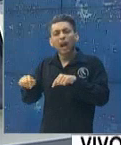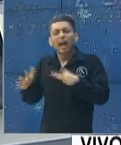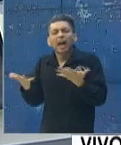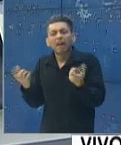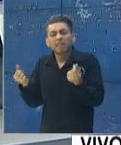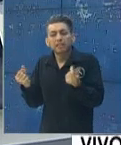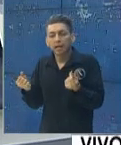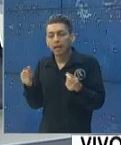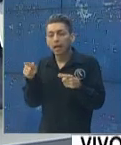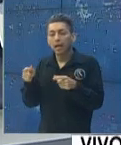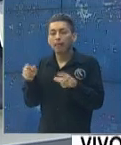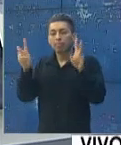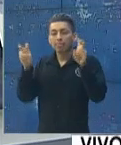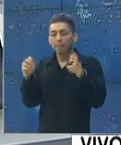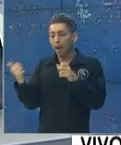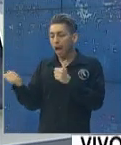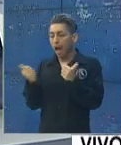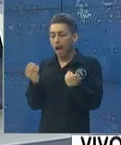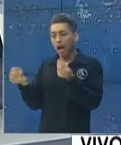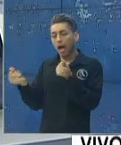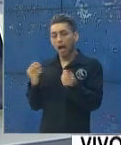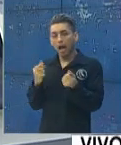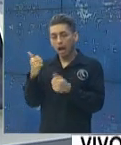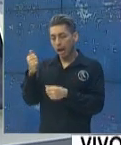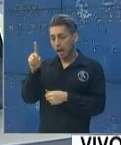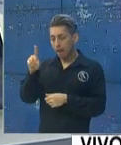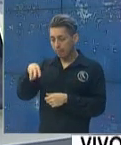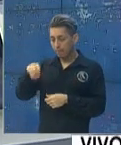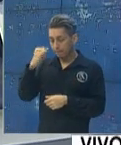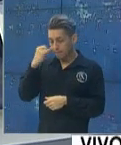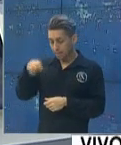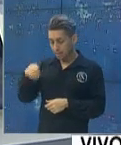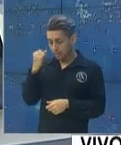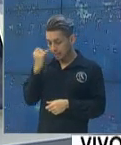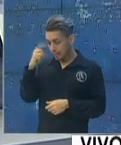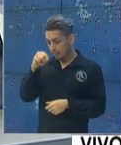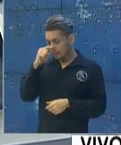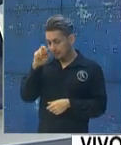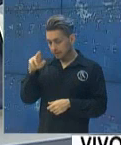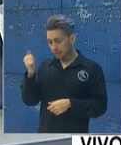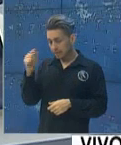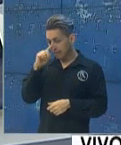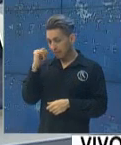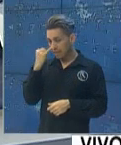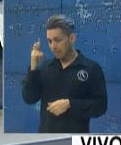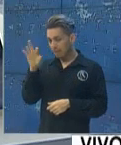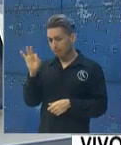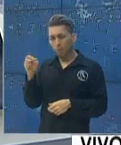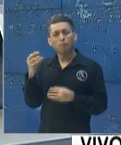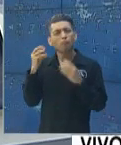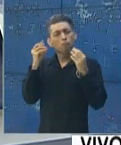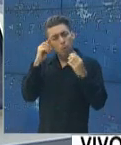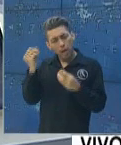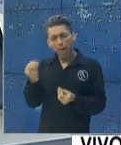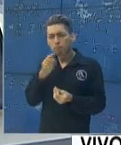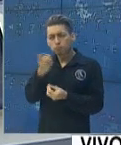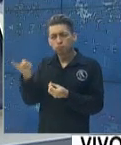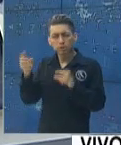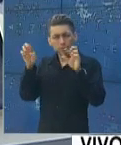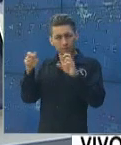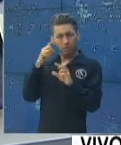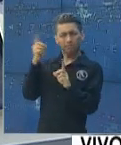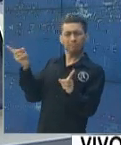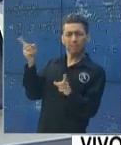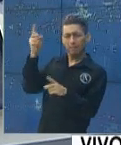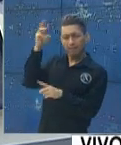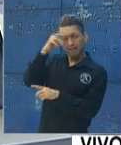y le pregunto en dos vías, porque había mucha incertidumbre con respecto a los insumos, a las necesidades